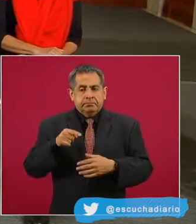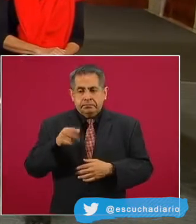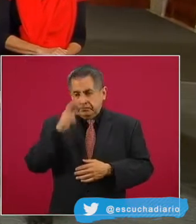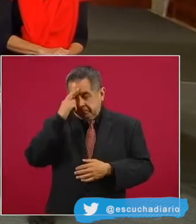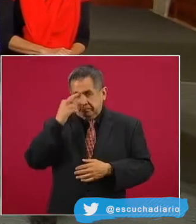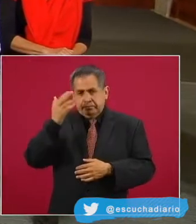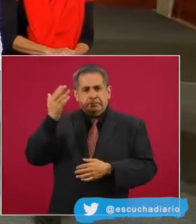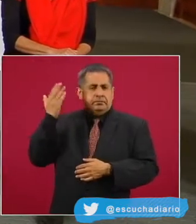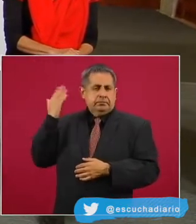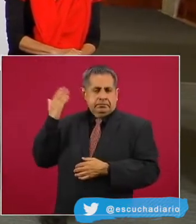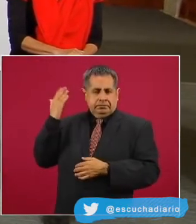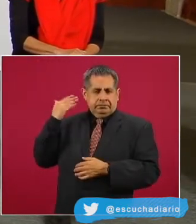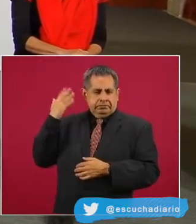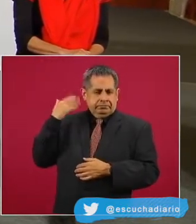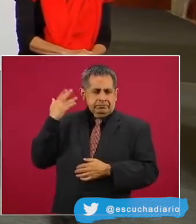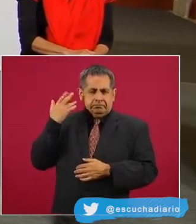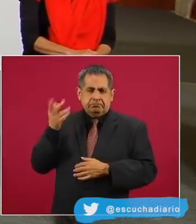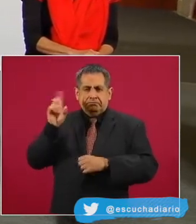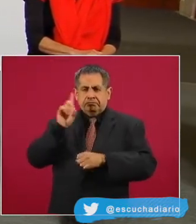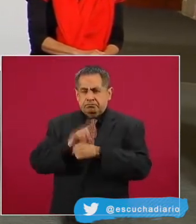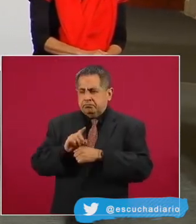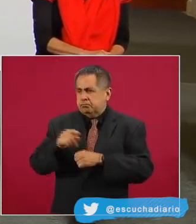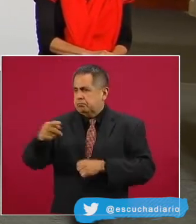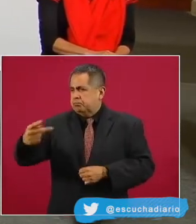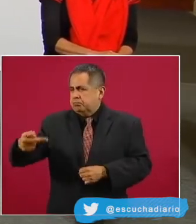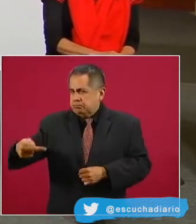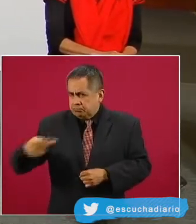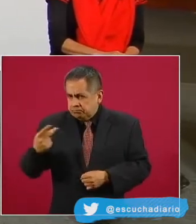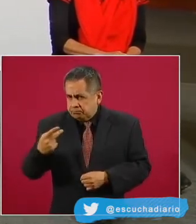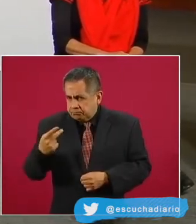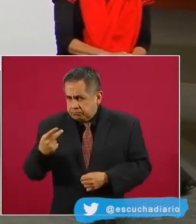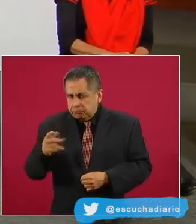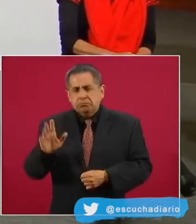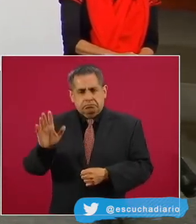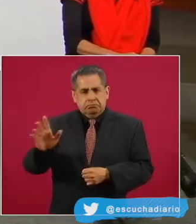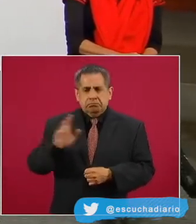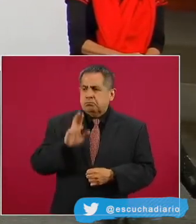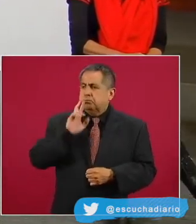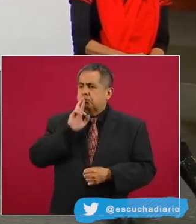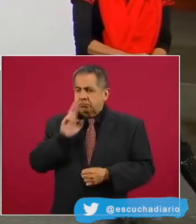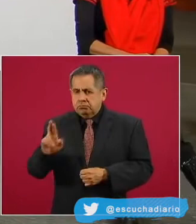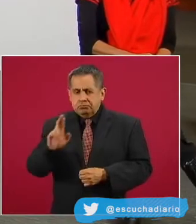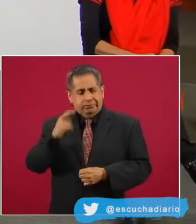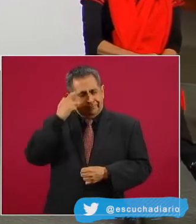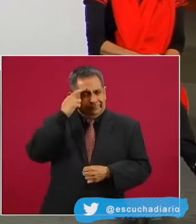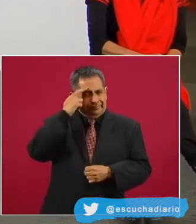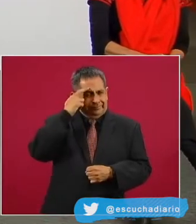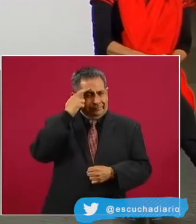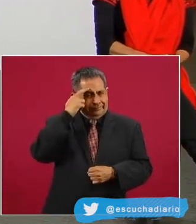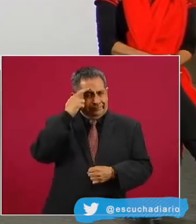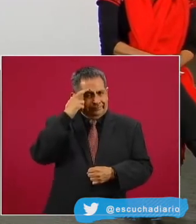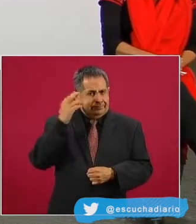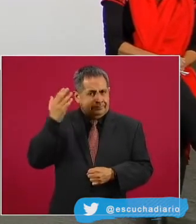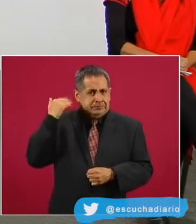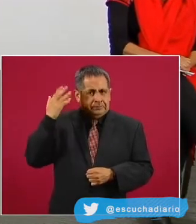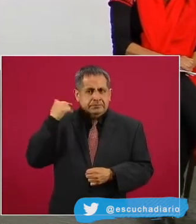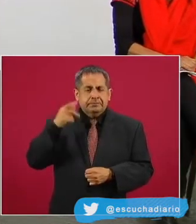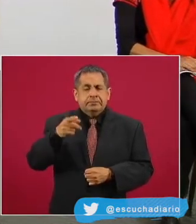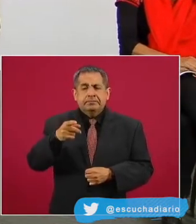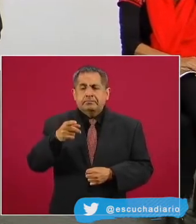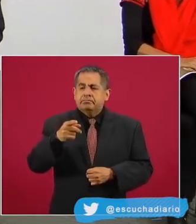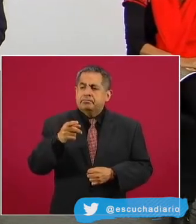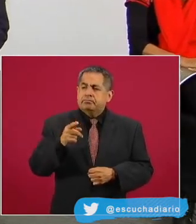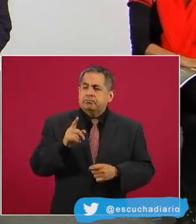porque la fecha límite se acerca y se está tratando de evitar a toda costa que no se utilice este tema como parte de las elecciones en Estados